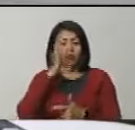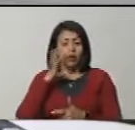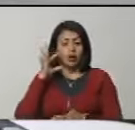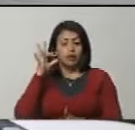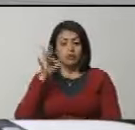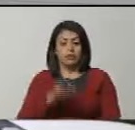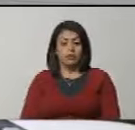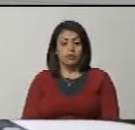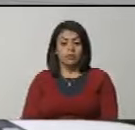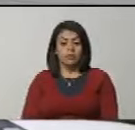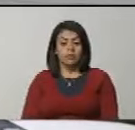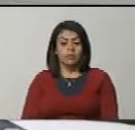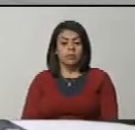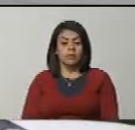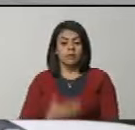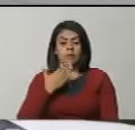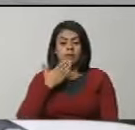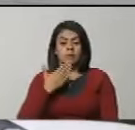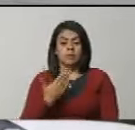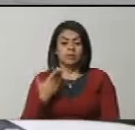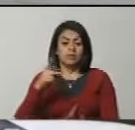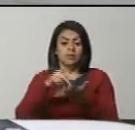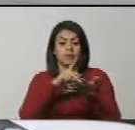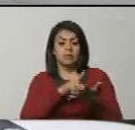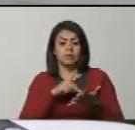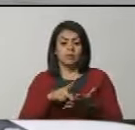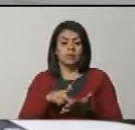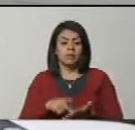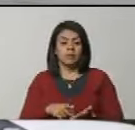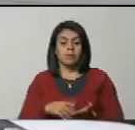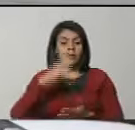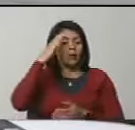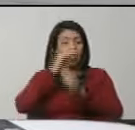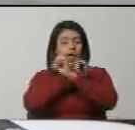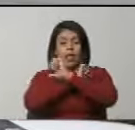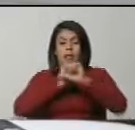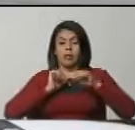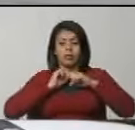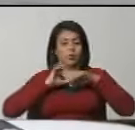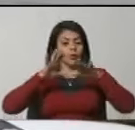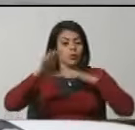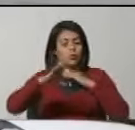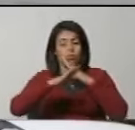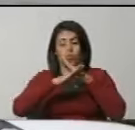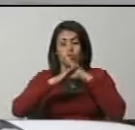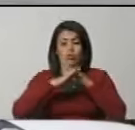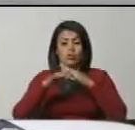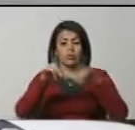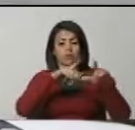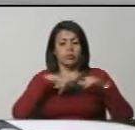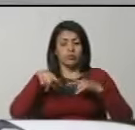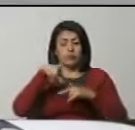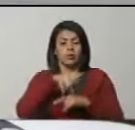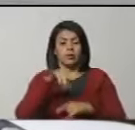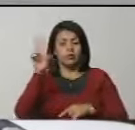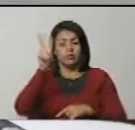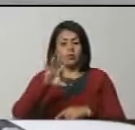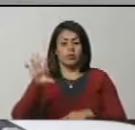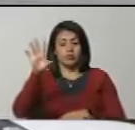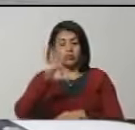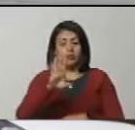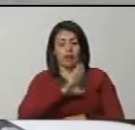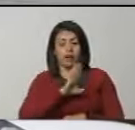solicite la intervención de un ejército extranjero contra el territorio de su propia patria.